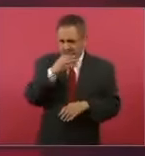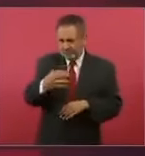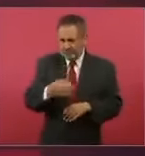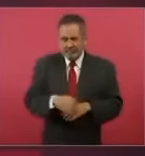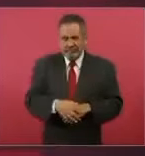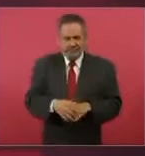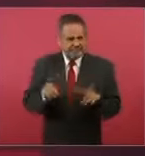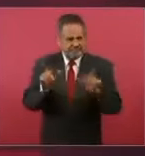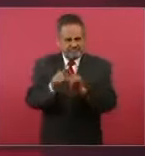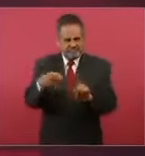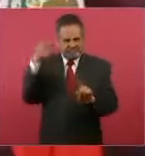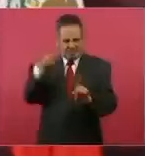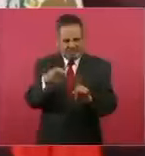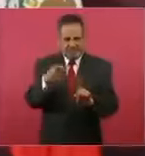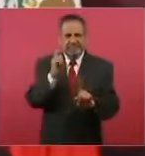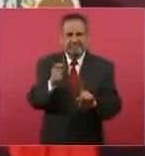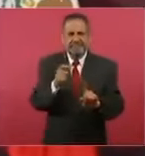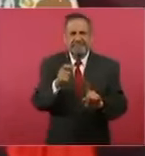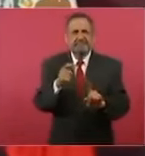breve,